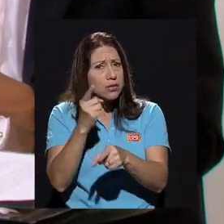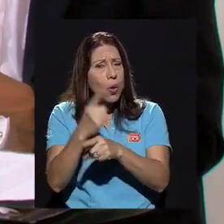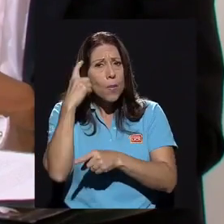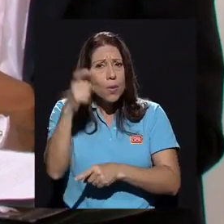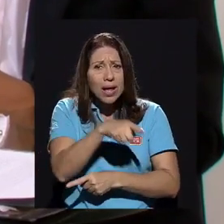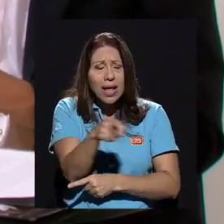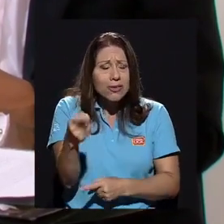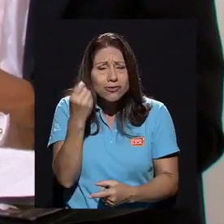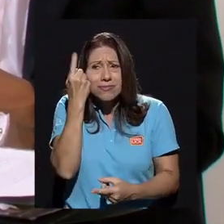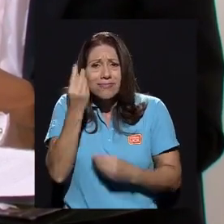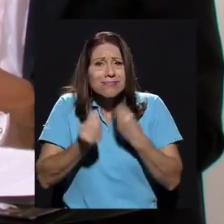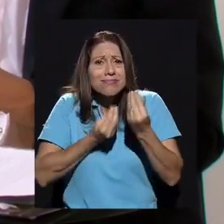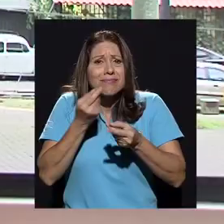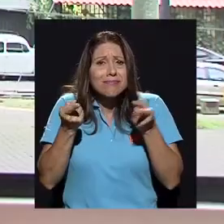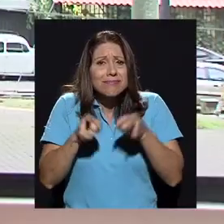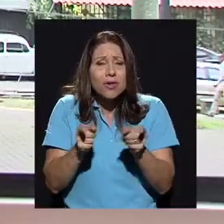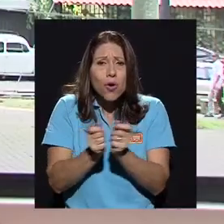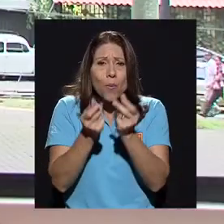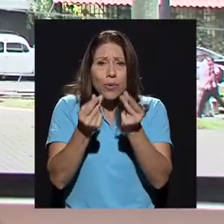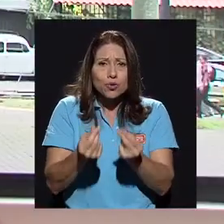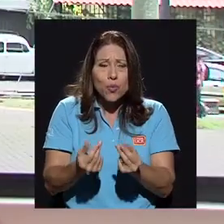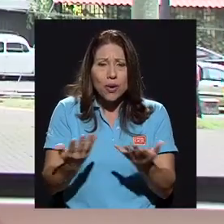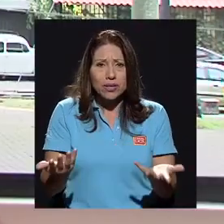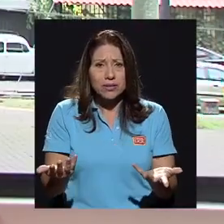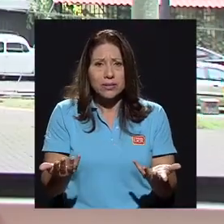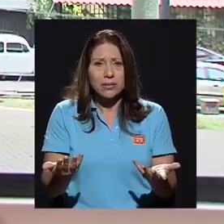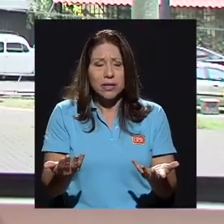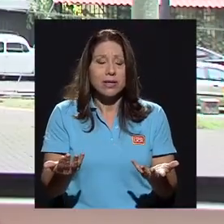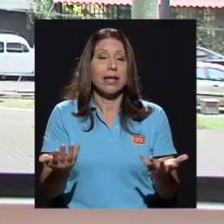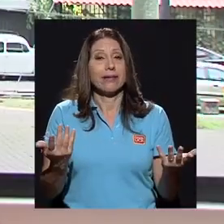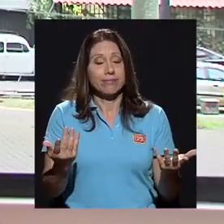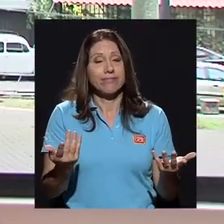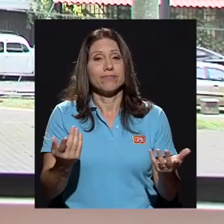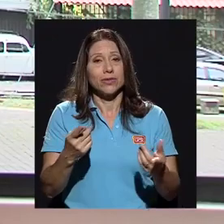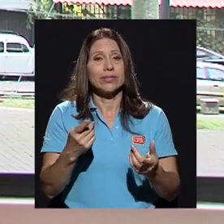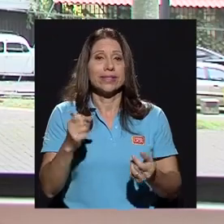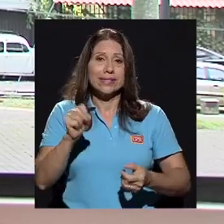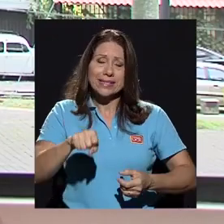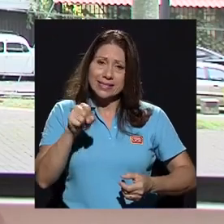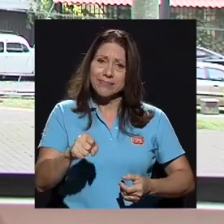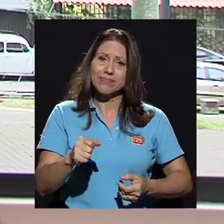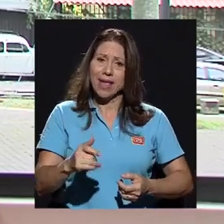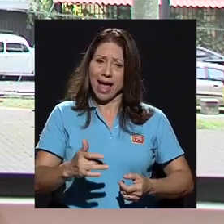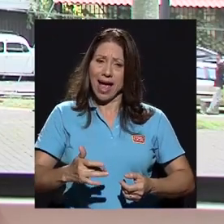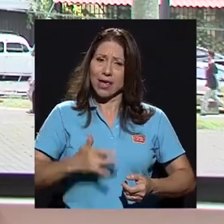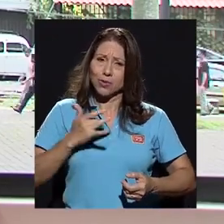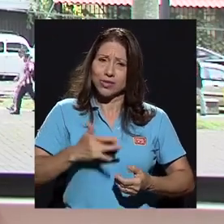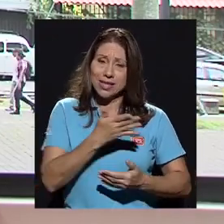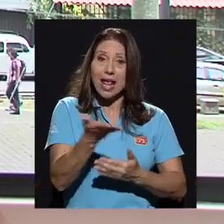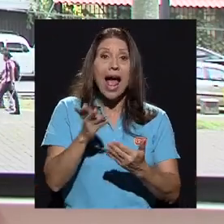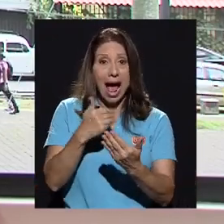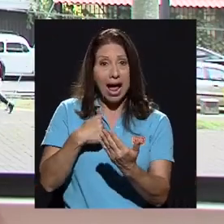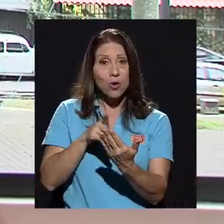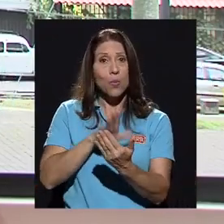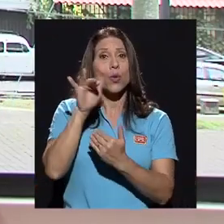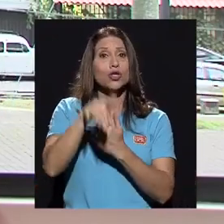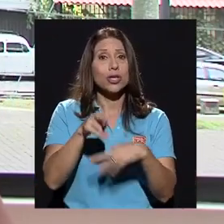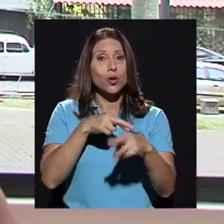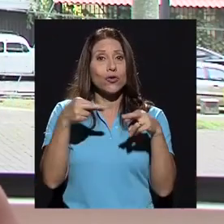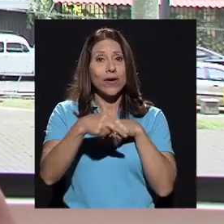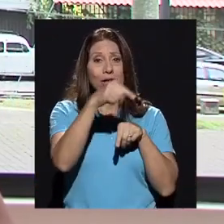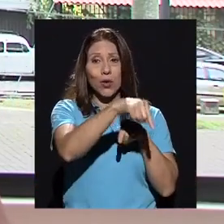todavía no hay claridad en los presupuestos. Entonces, hay por supuesto que un sentir y hay un proyecto de regionalización